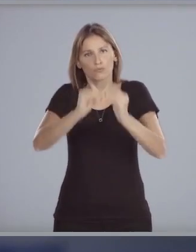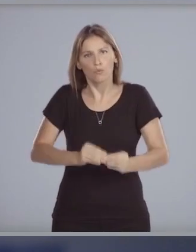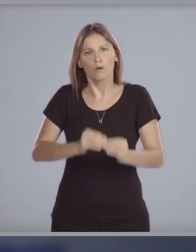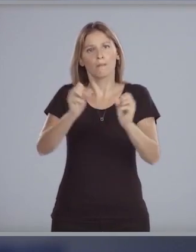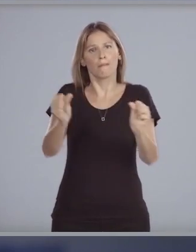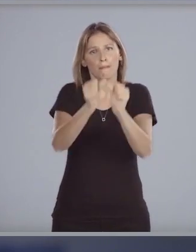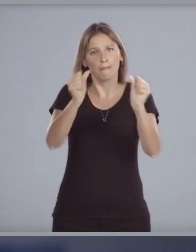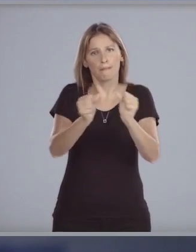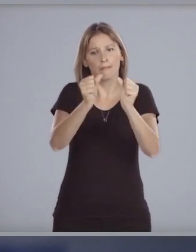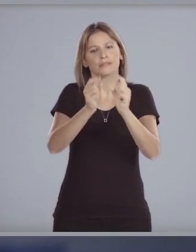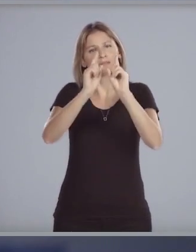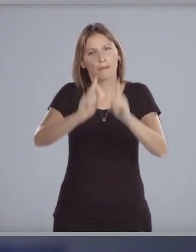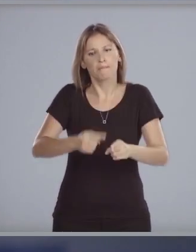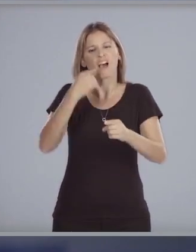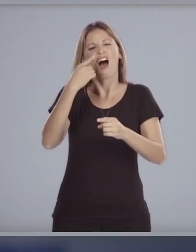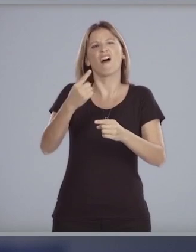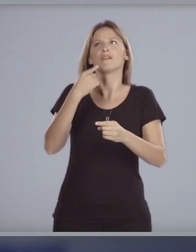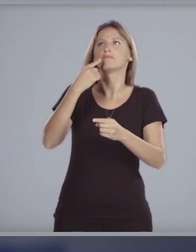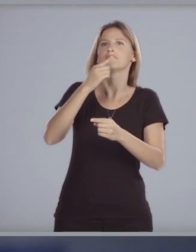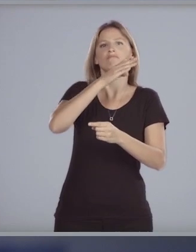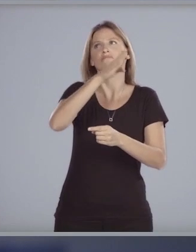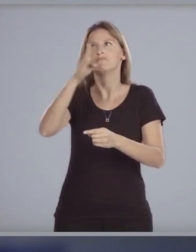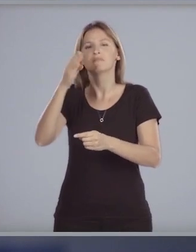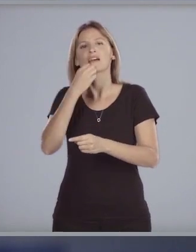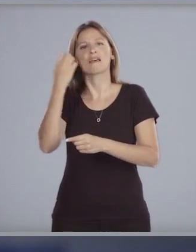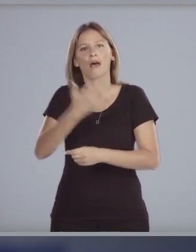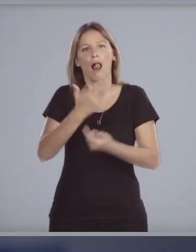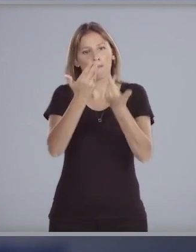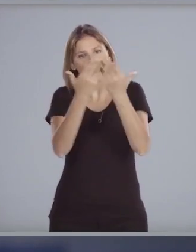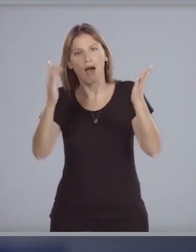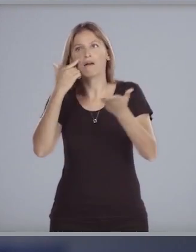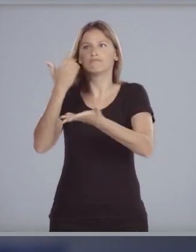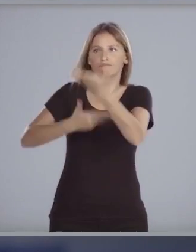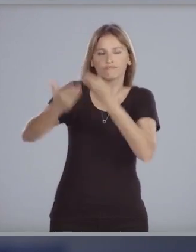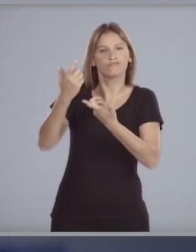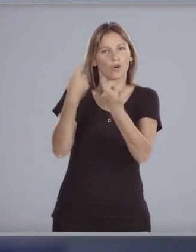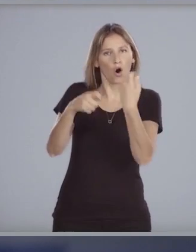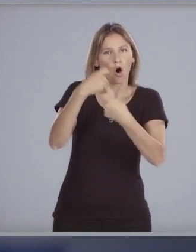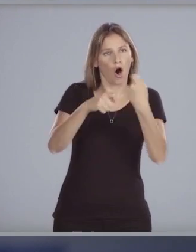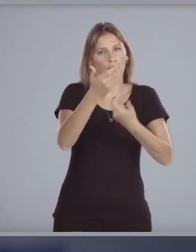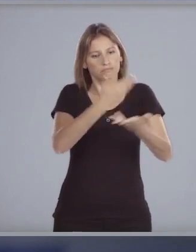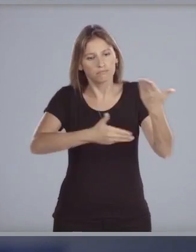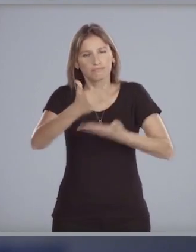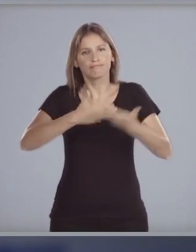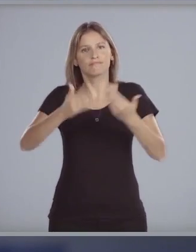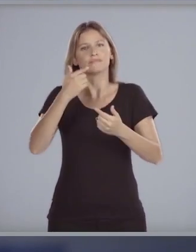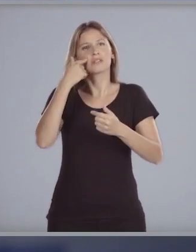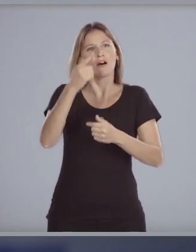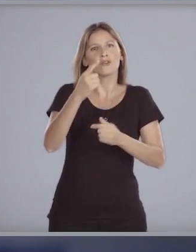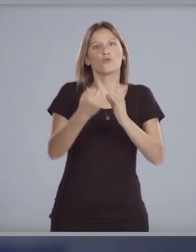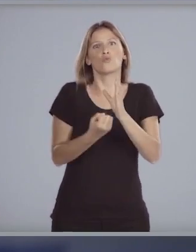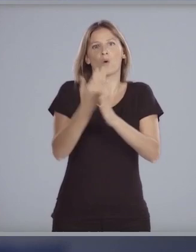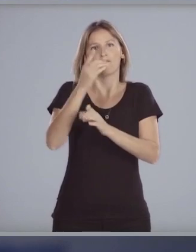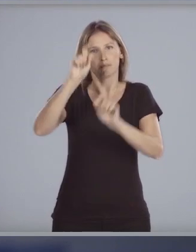consolidar los mercados existentes abrir otros y captar